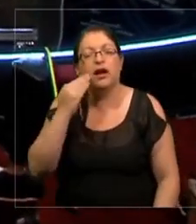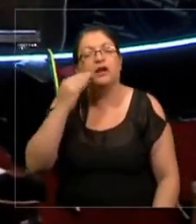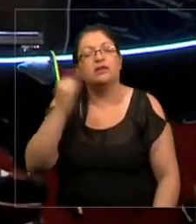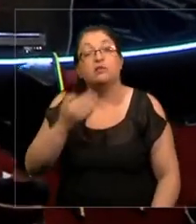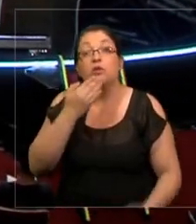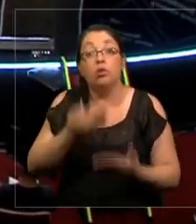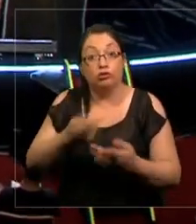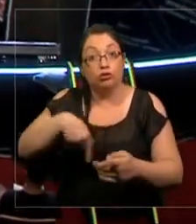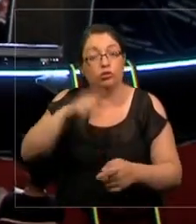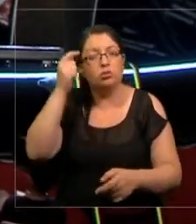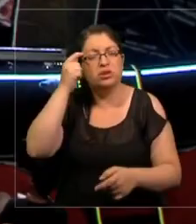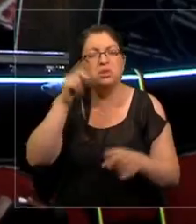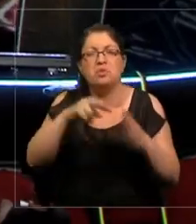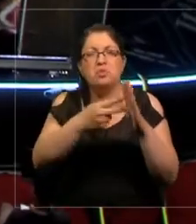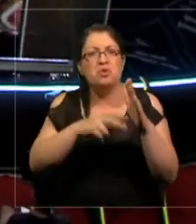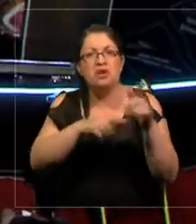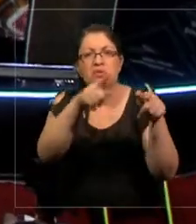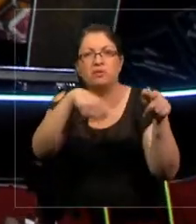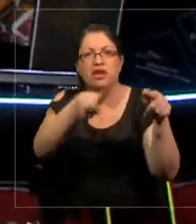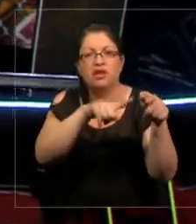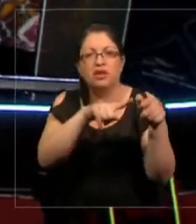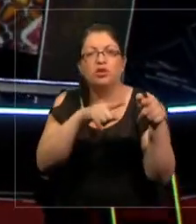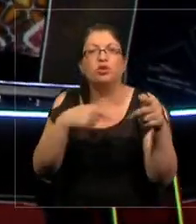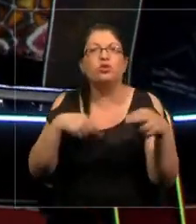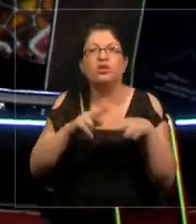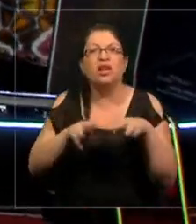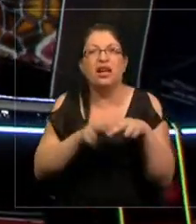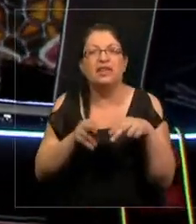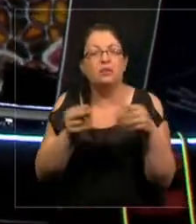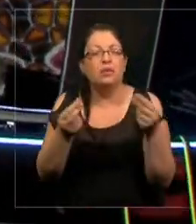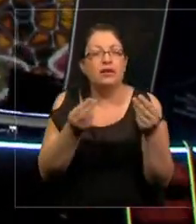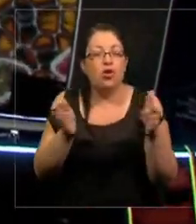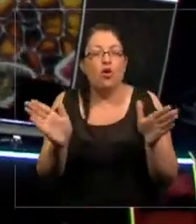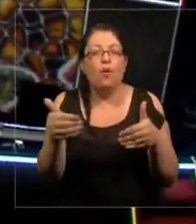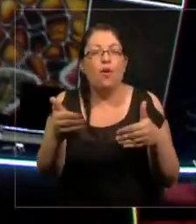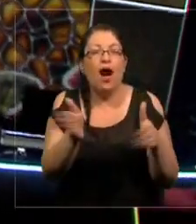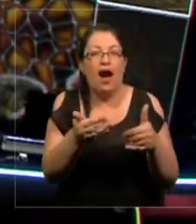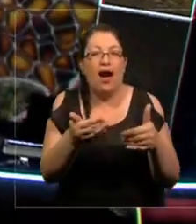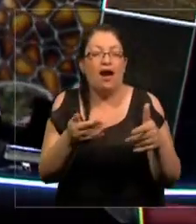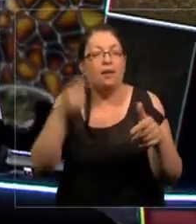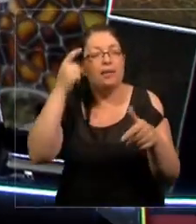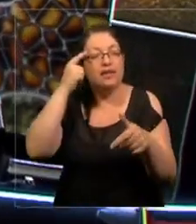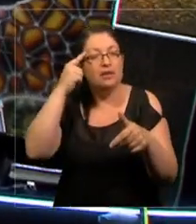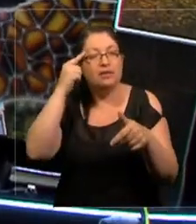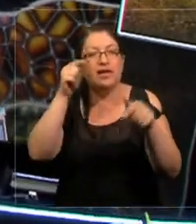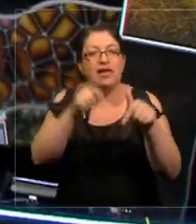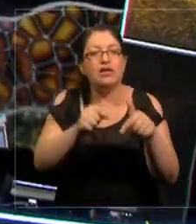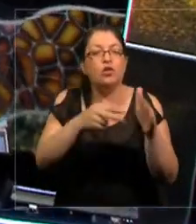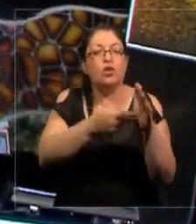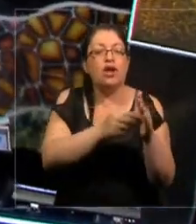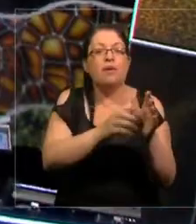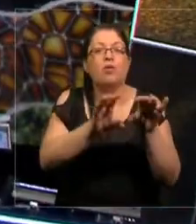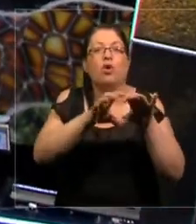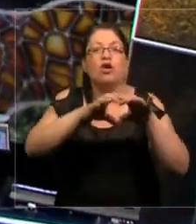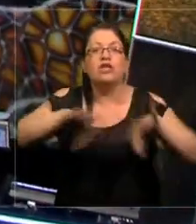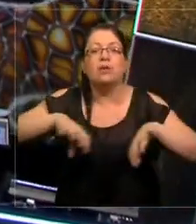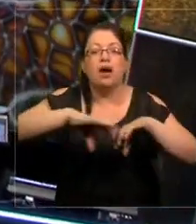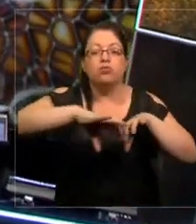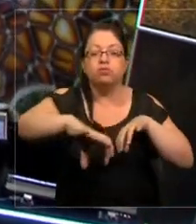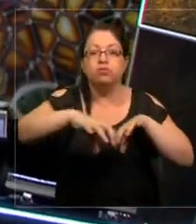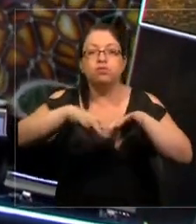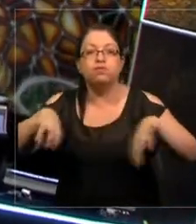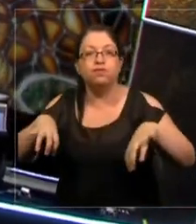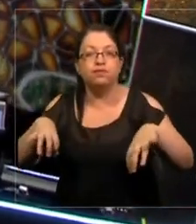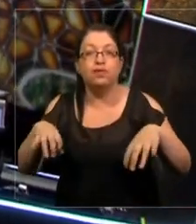problemas, ponemos cajas alrededor de estos problemas y pensamos que son problemas individuales. Esta es una